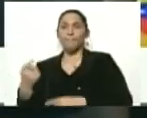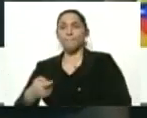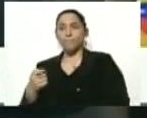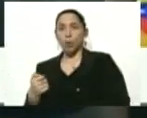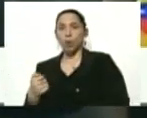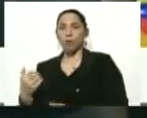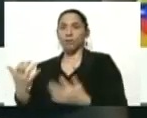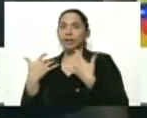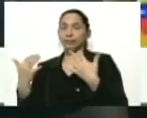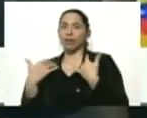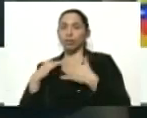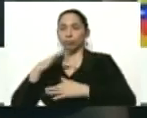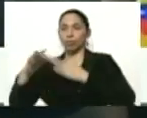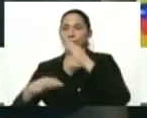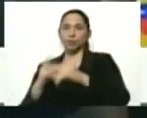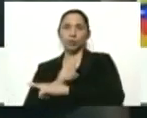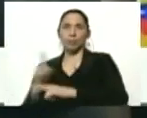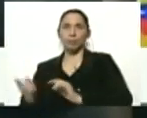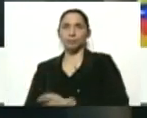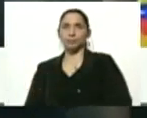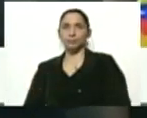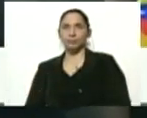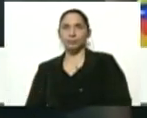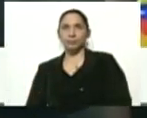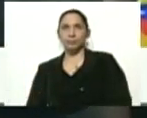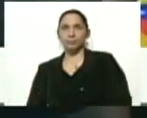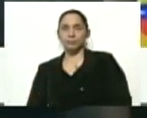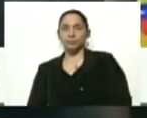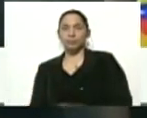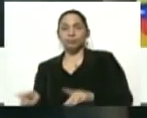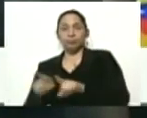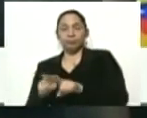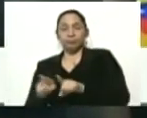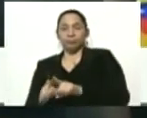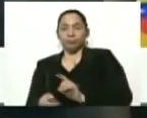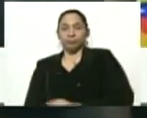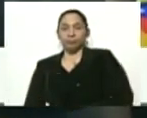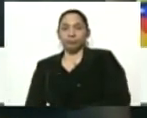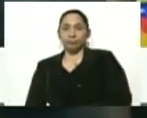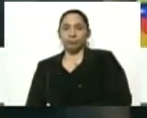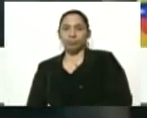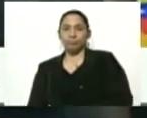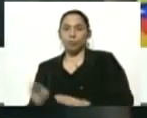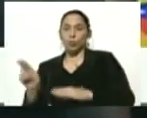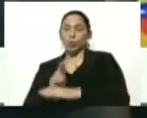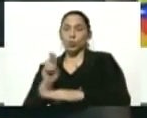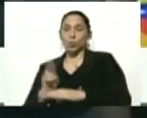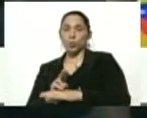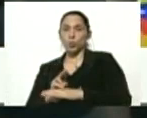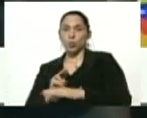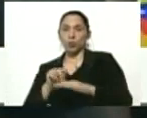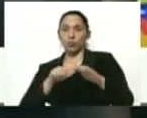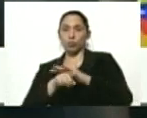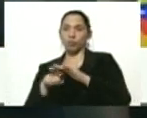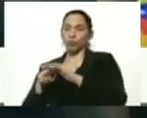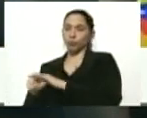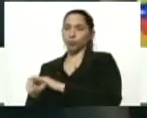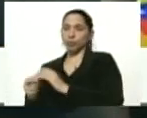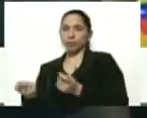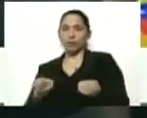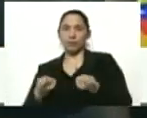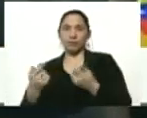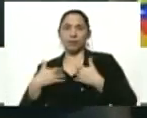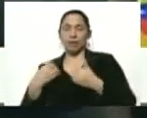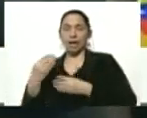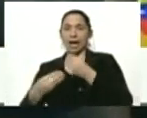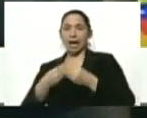transmisión puede ser muy alta. Igualmente, los usuarios que acuden a los centros de servicios de salud o hacer